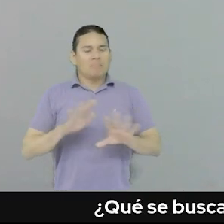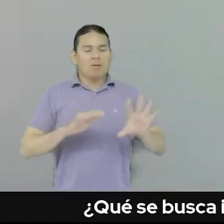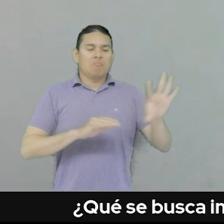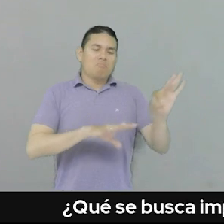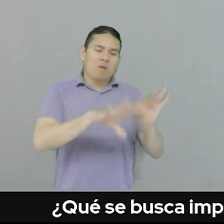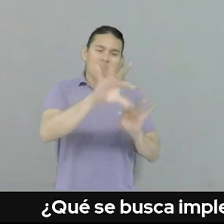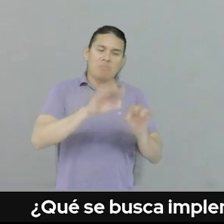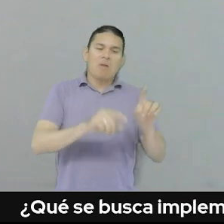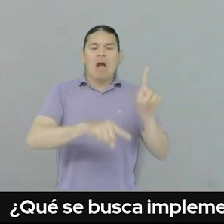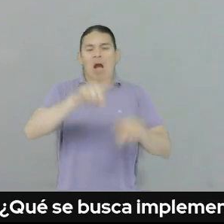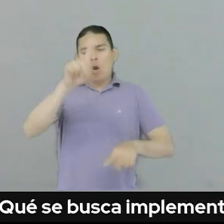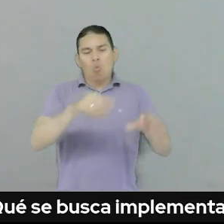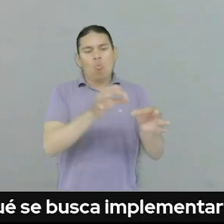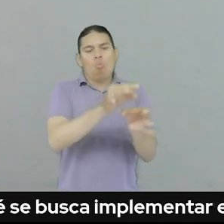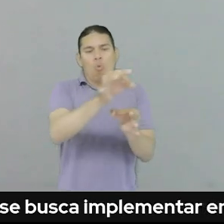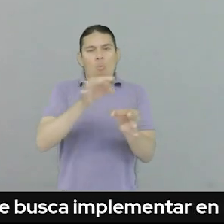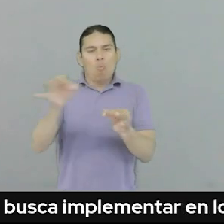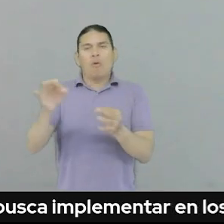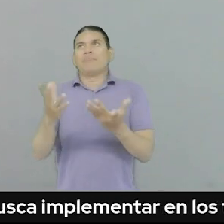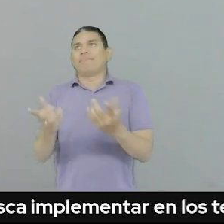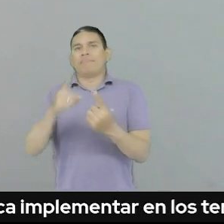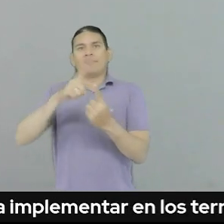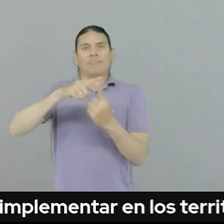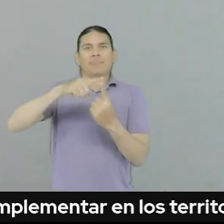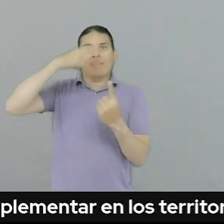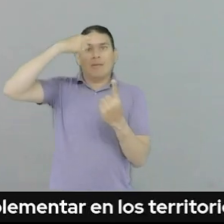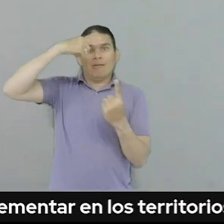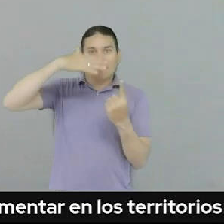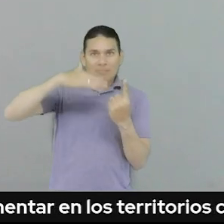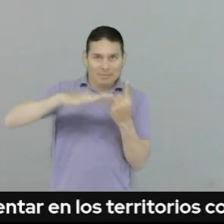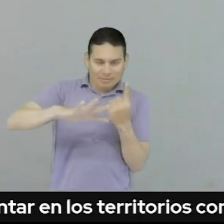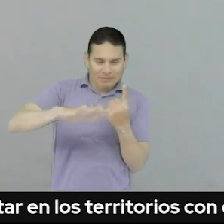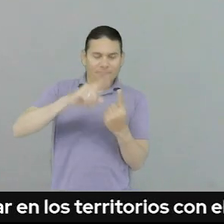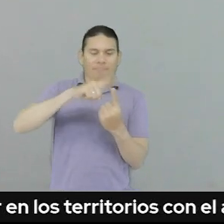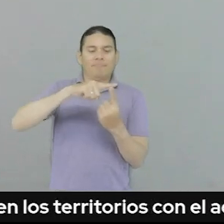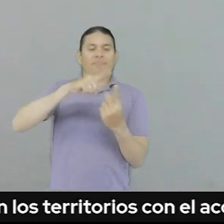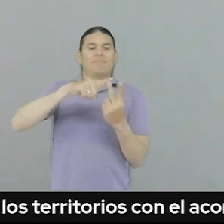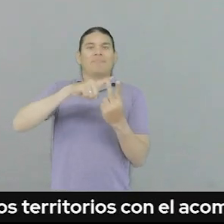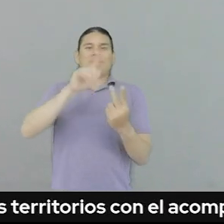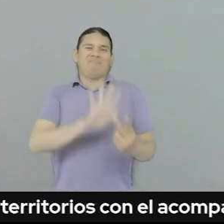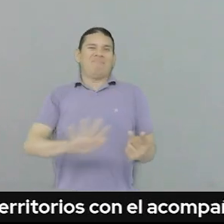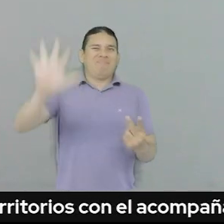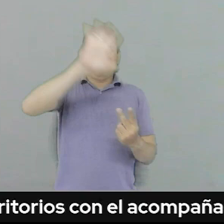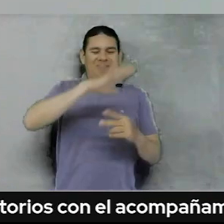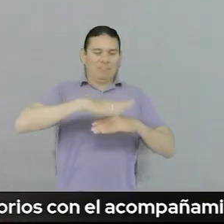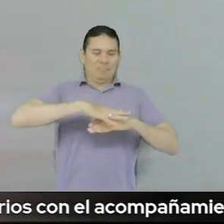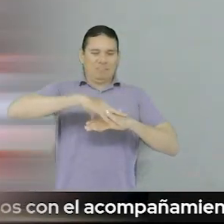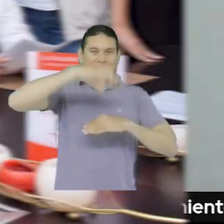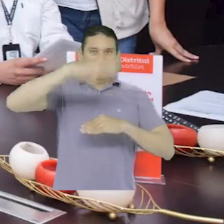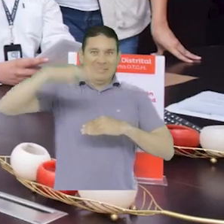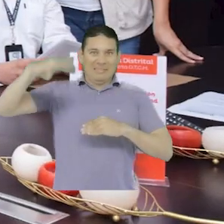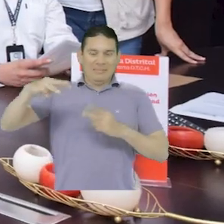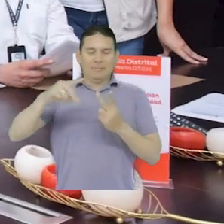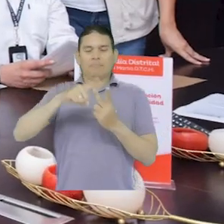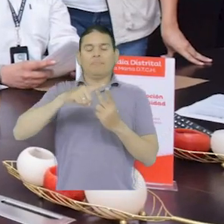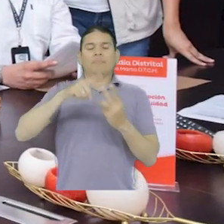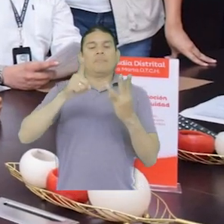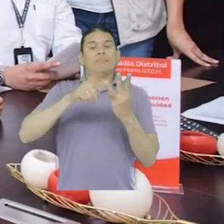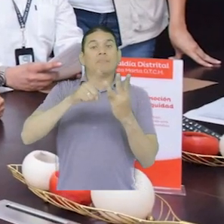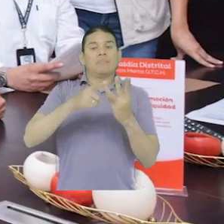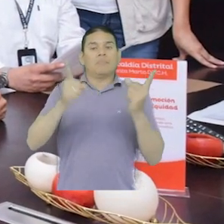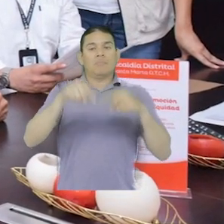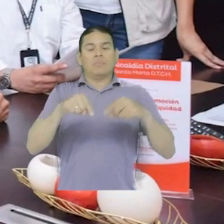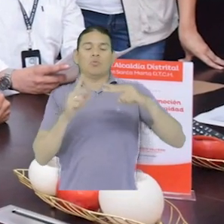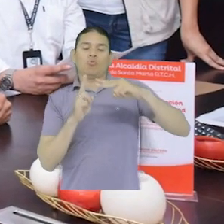algunos territorios entre los cuales se encuentran el Distrito de Santa Marta, el Departamento de Magdalena, los